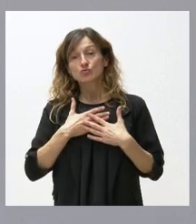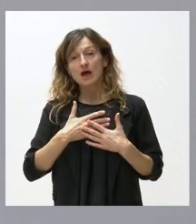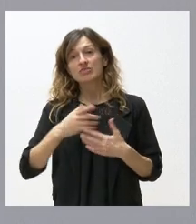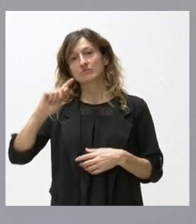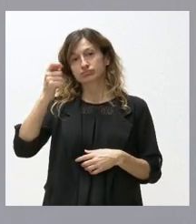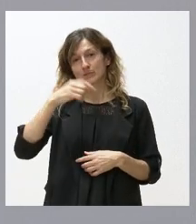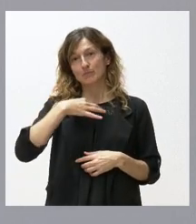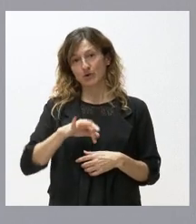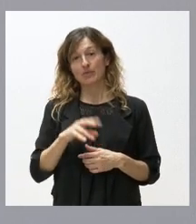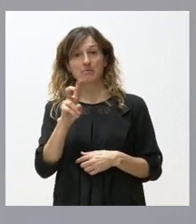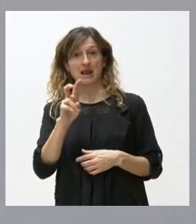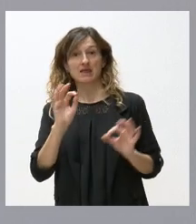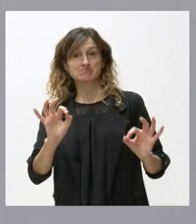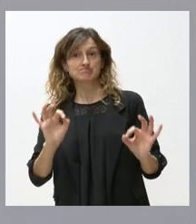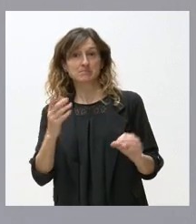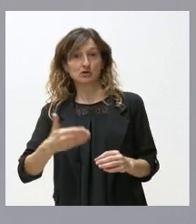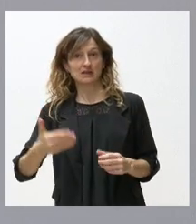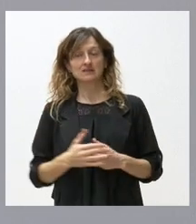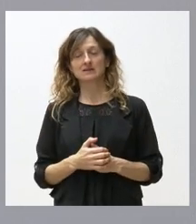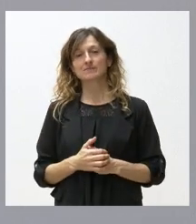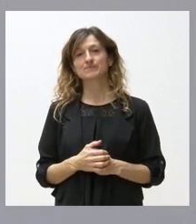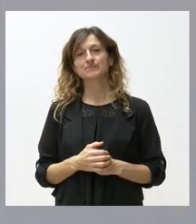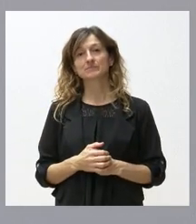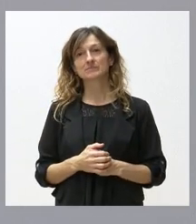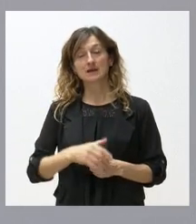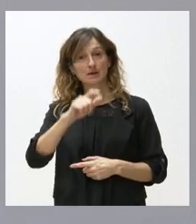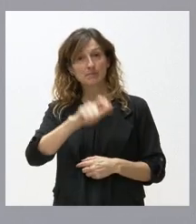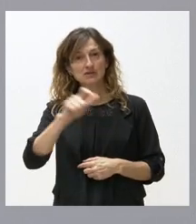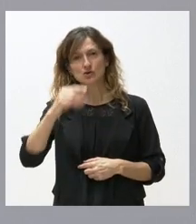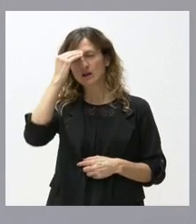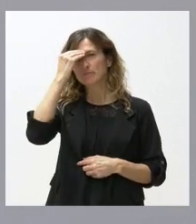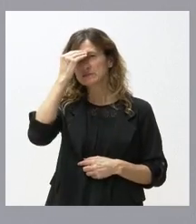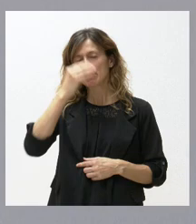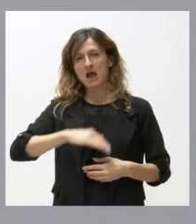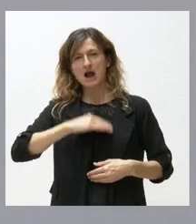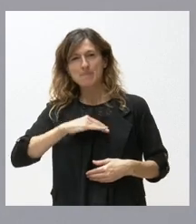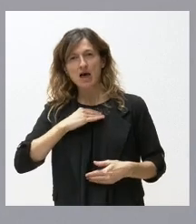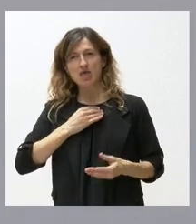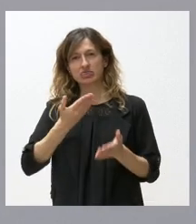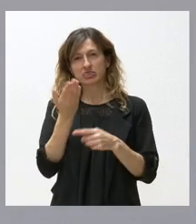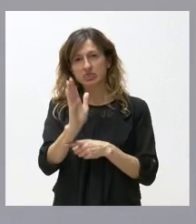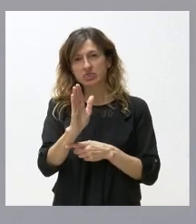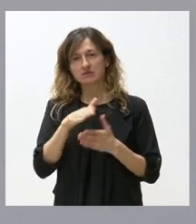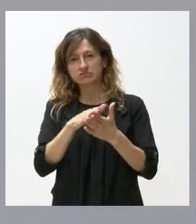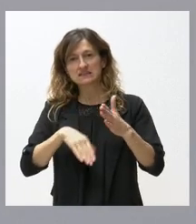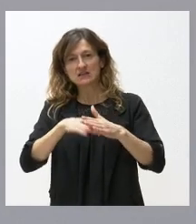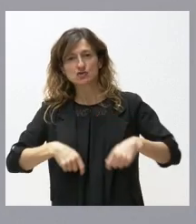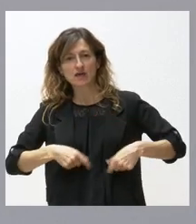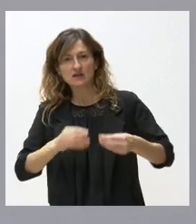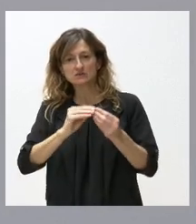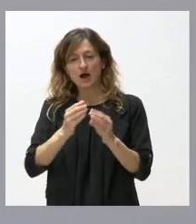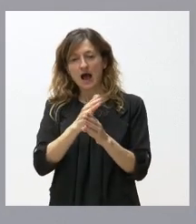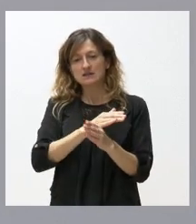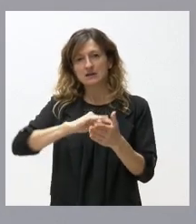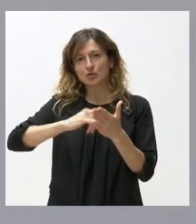pena como les digo había muchas personas que pensaban que no seríamos capaces de presentar el techo de gasto de elaborar un anteproyecto de